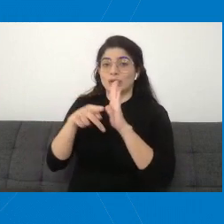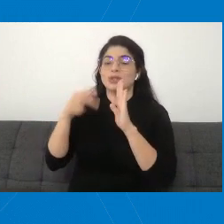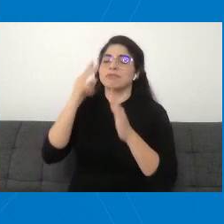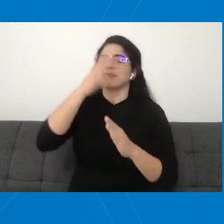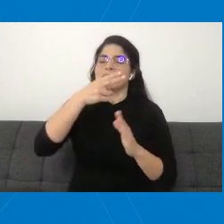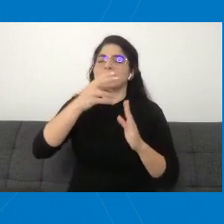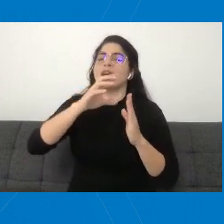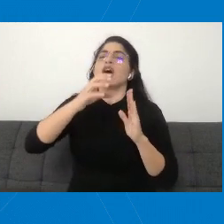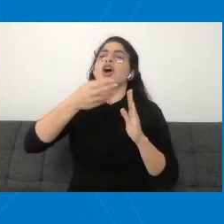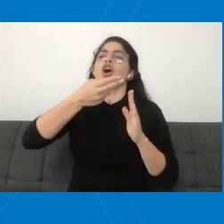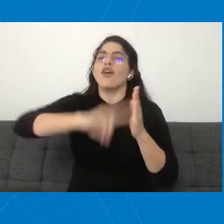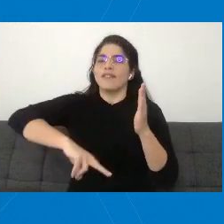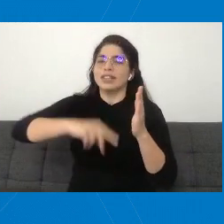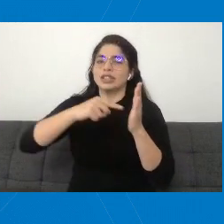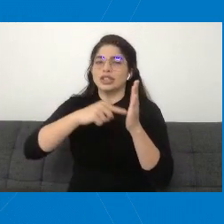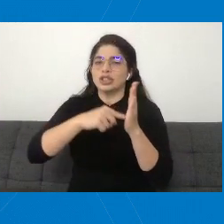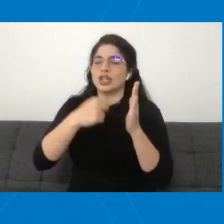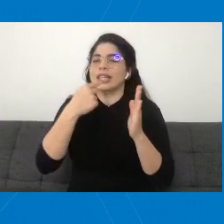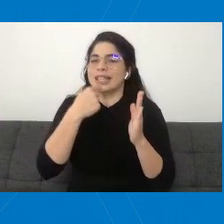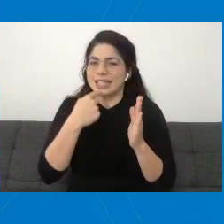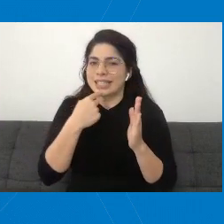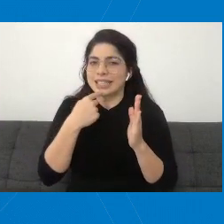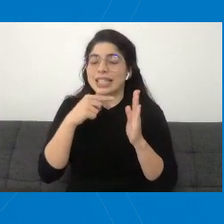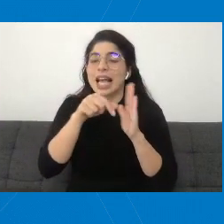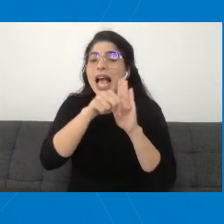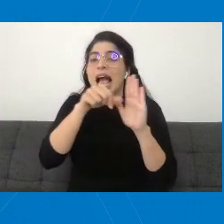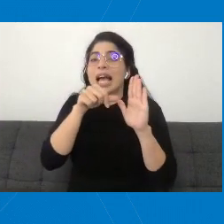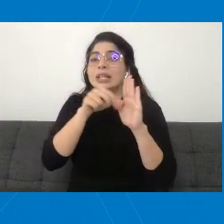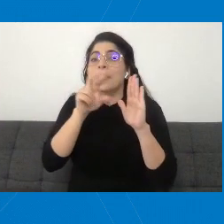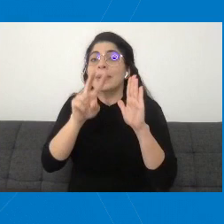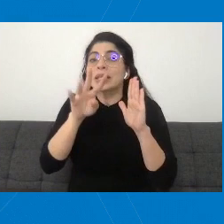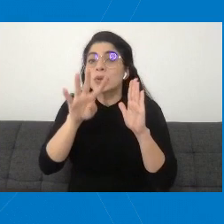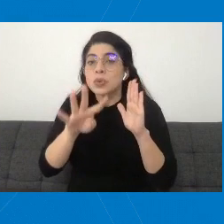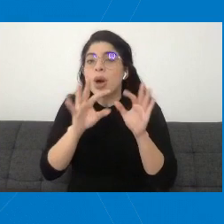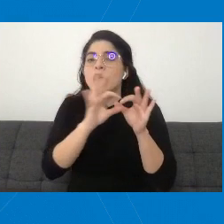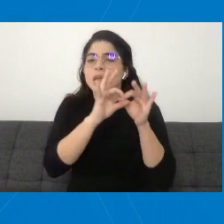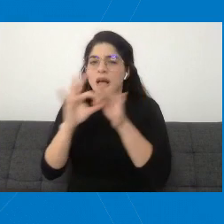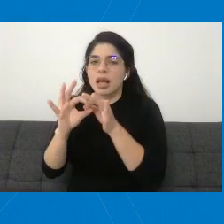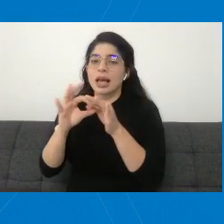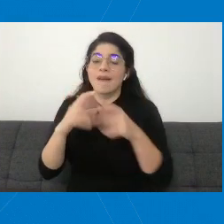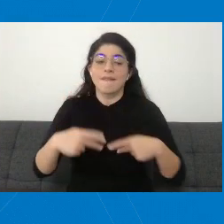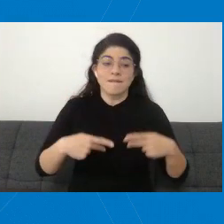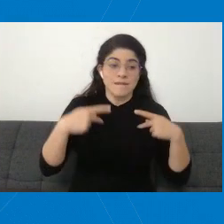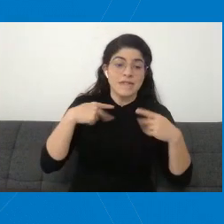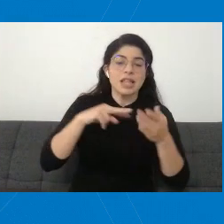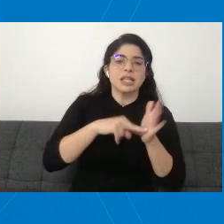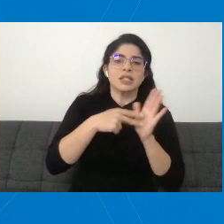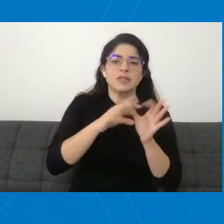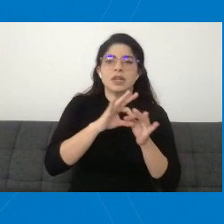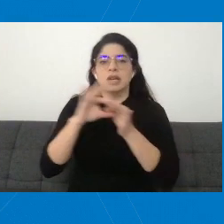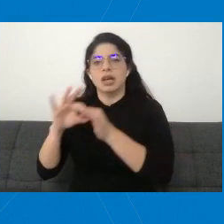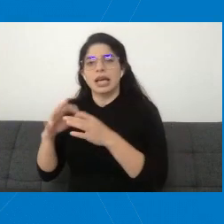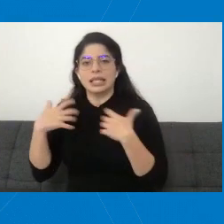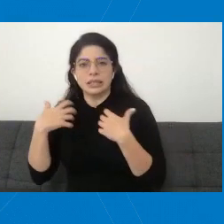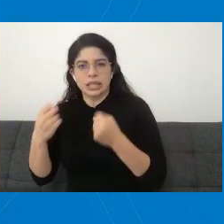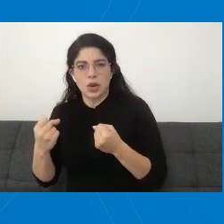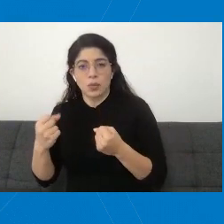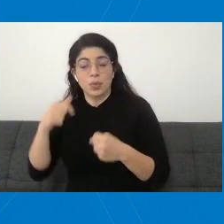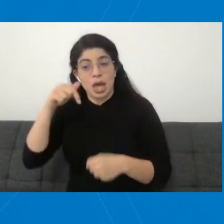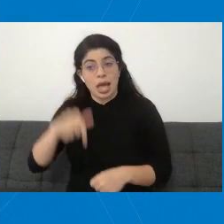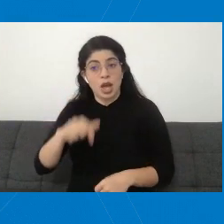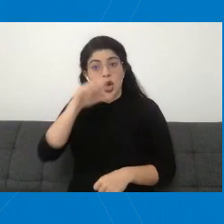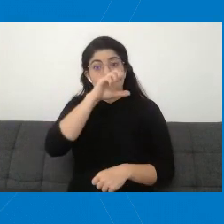perdón, establece en su artículo veinticuatro. En el caso de Costa Rica, nuestro Estado